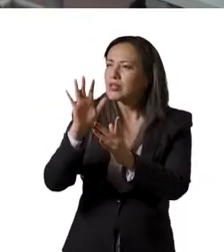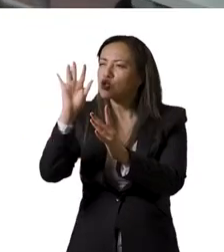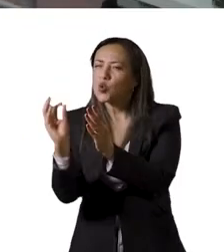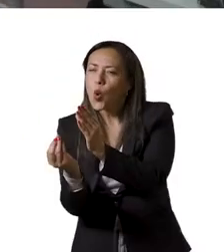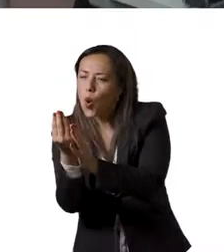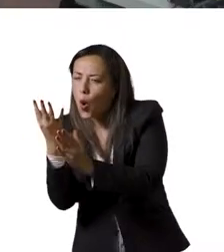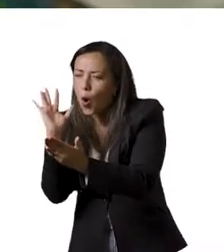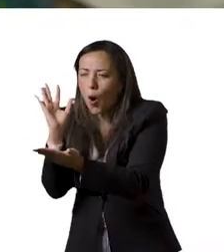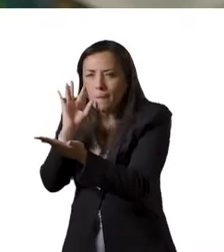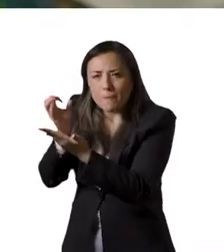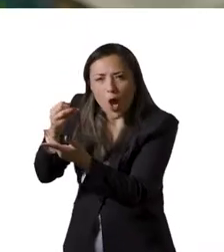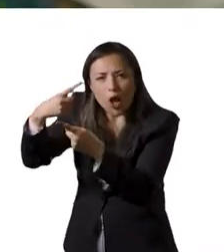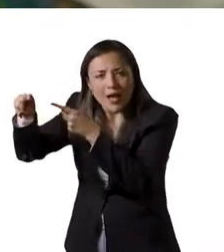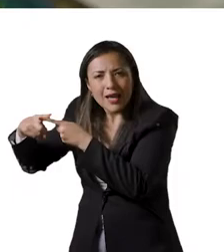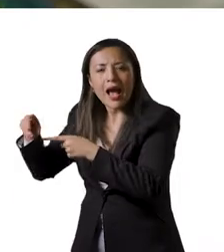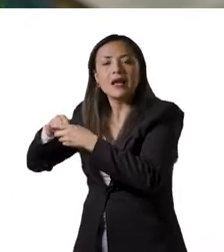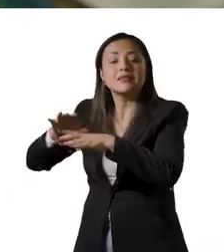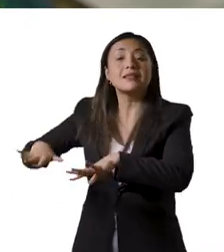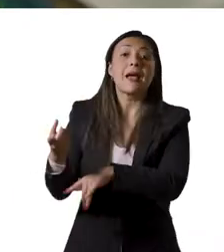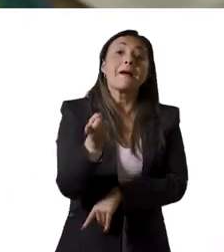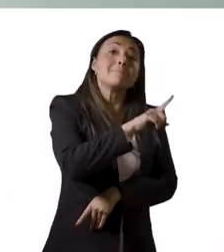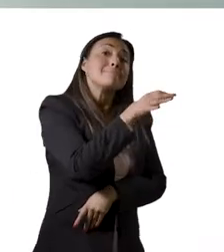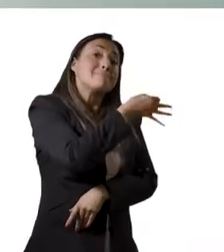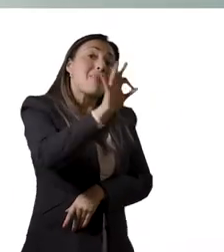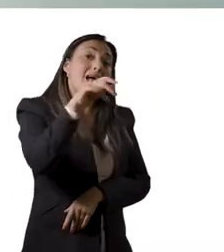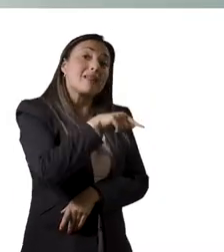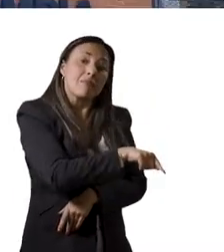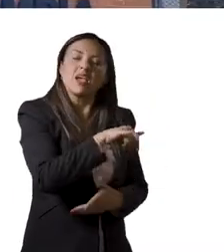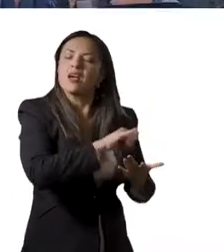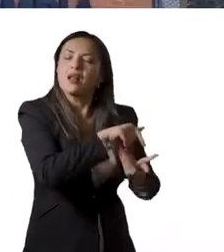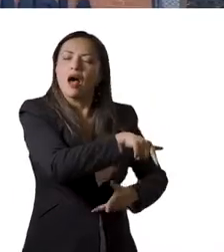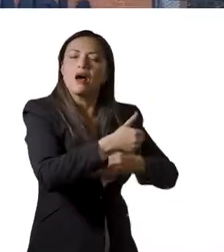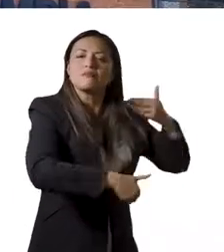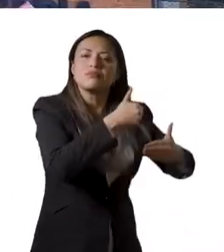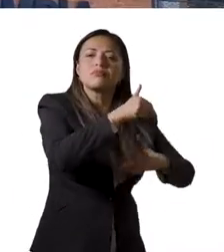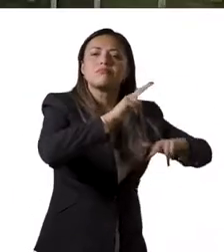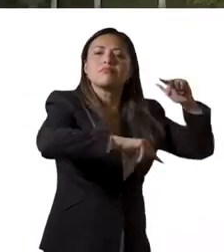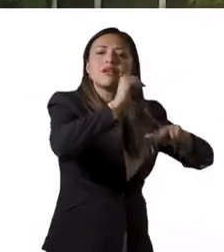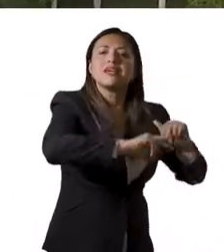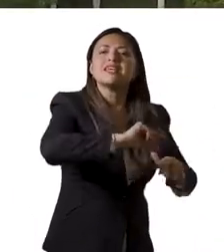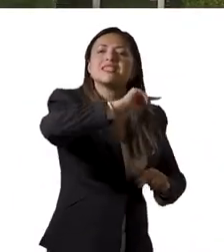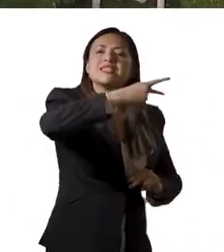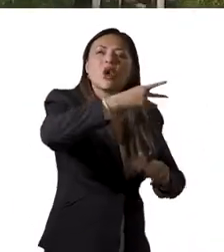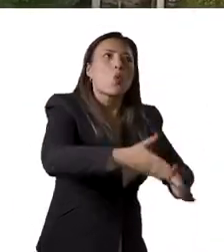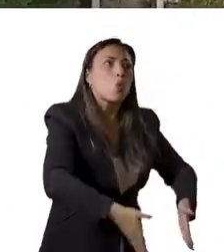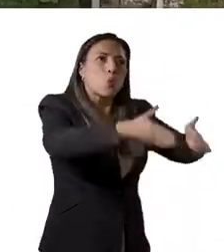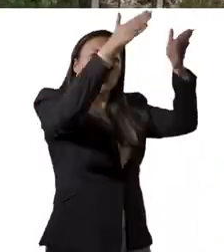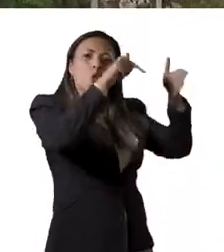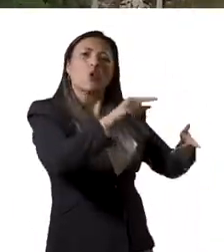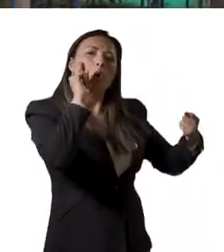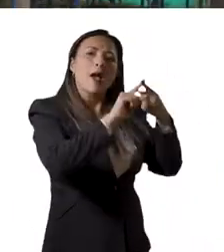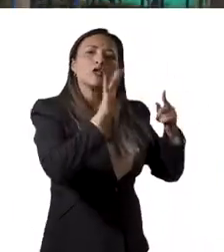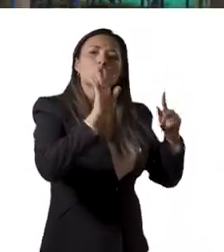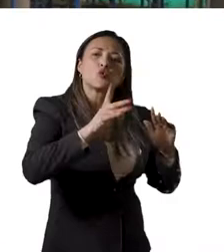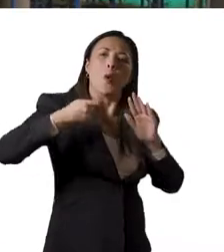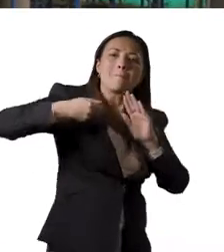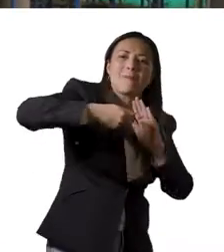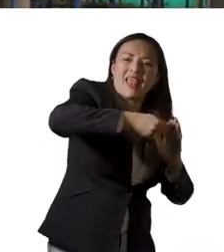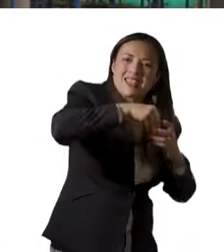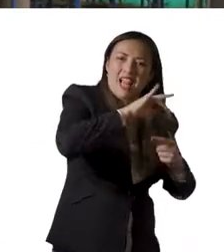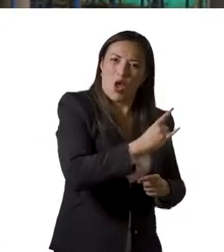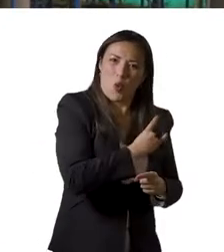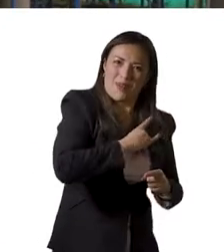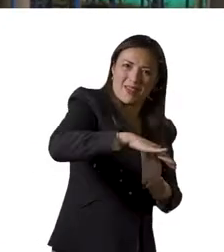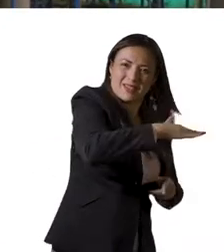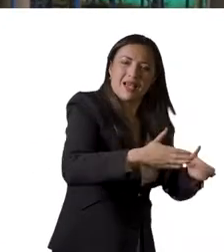la biblioteca, las colecciones biológicas y la bodega de granjas. En la sede Palmira se avanzó en la construcción del segundo edificio